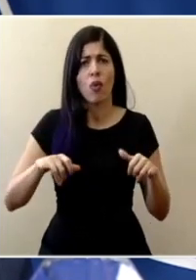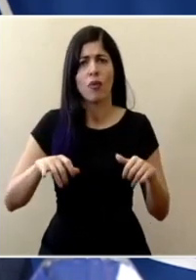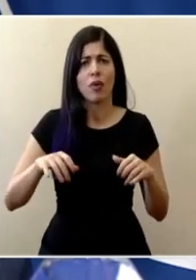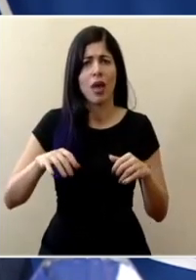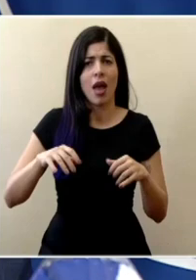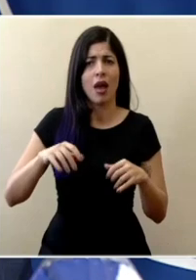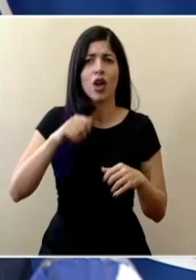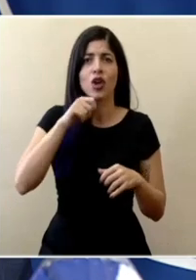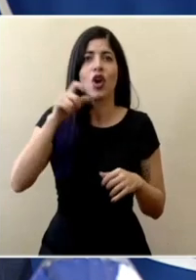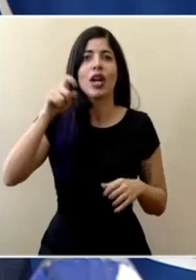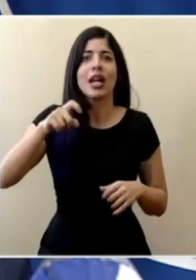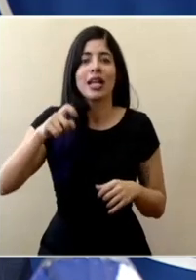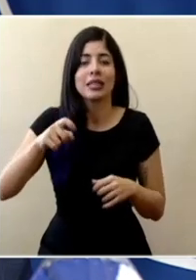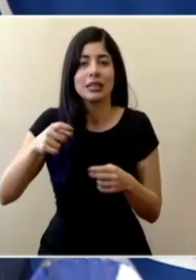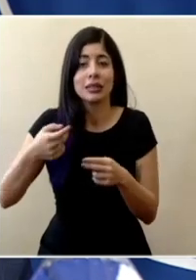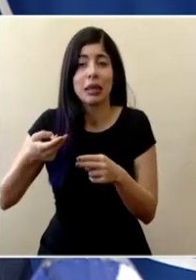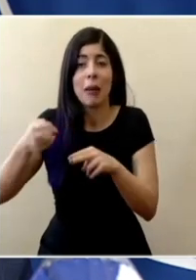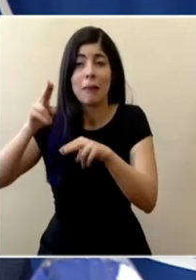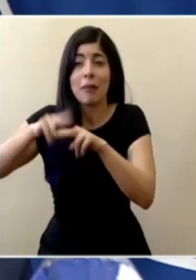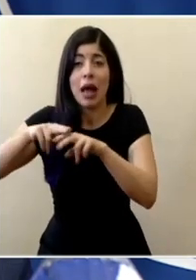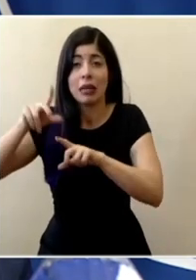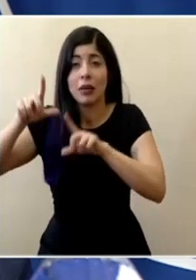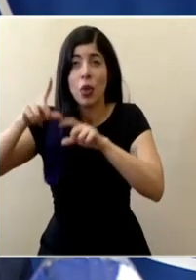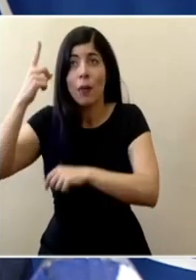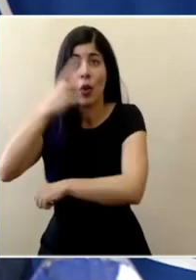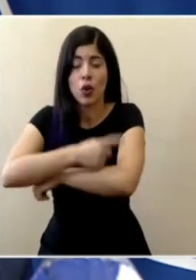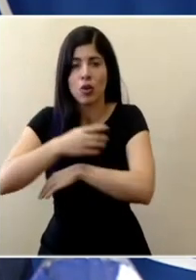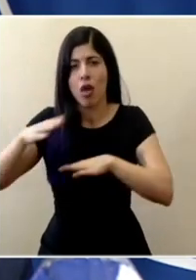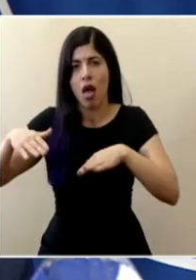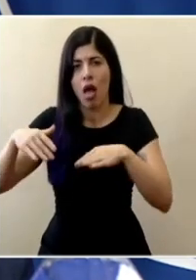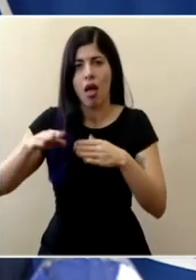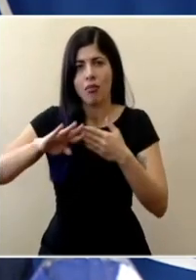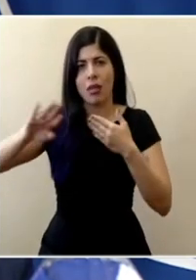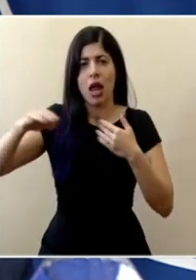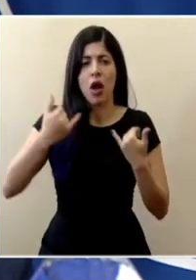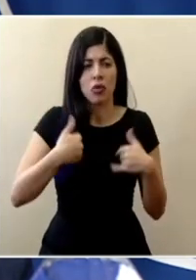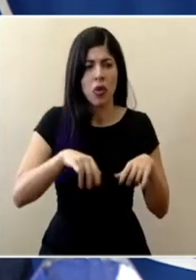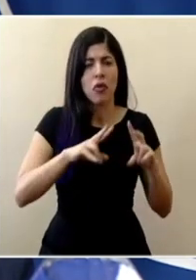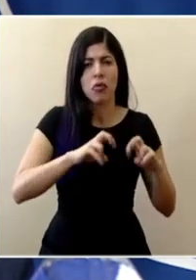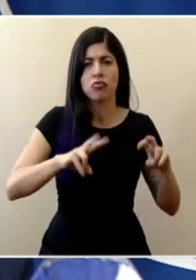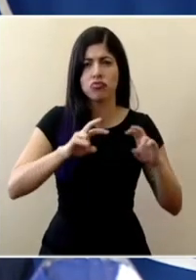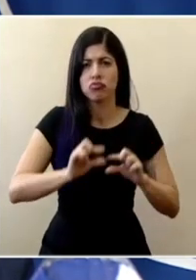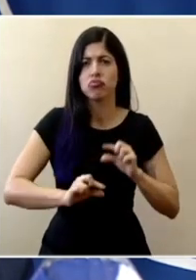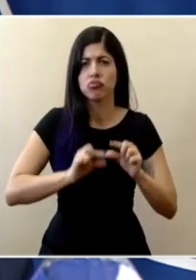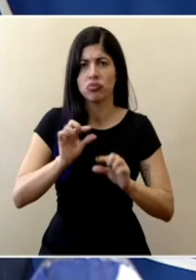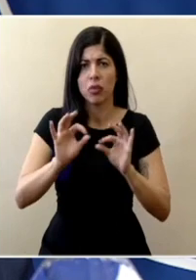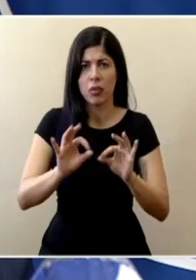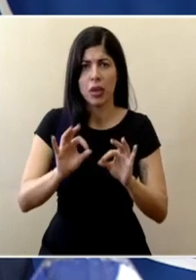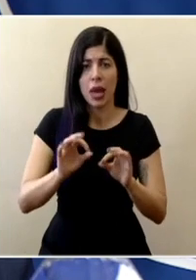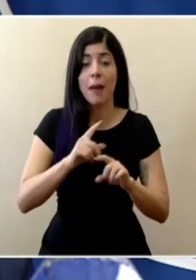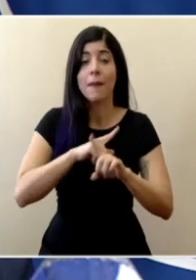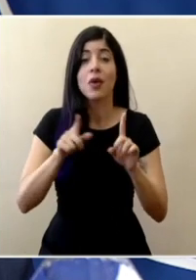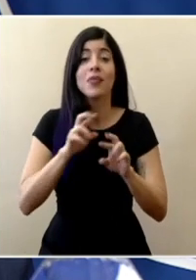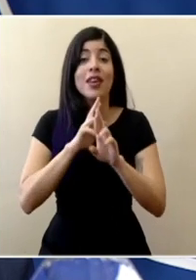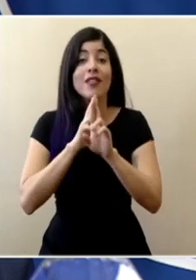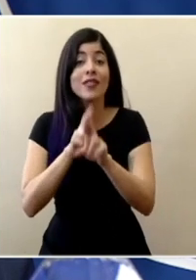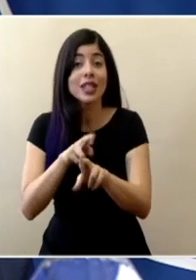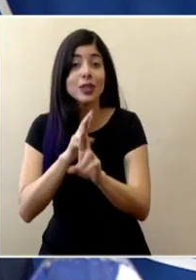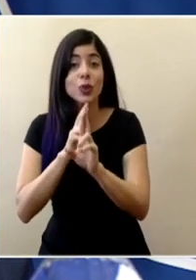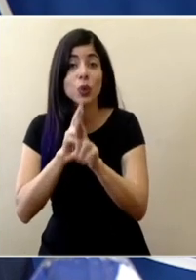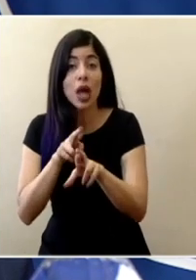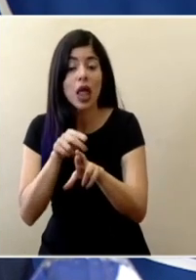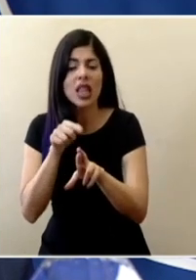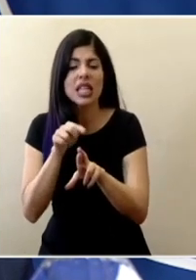de necesitar esa cantidad de análisis de muestras por día y vuelvo a insistir en lo que ha sido los resultados